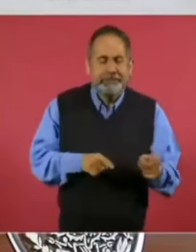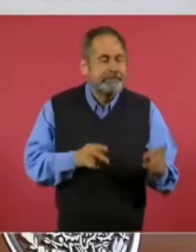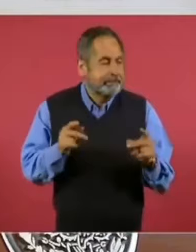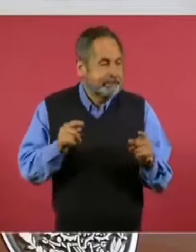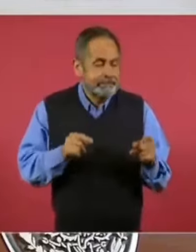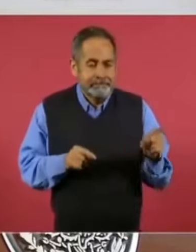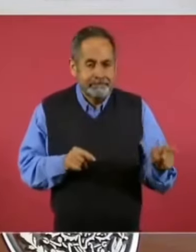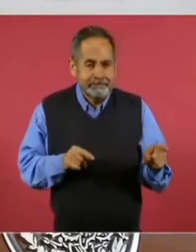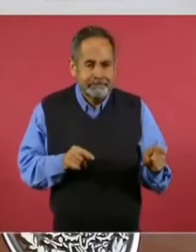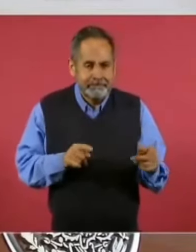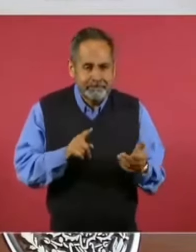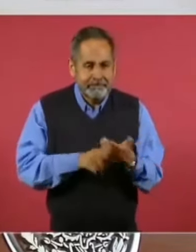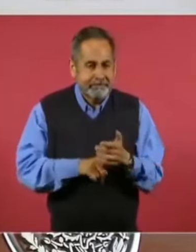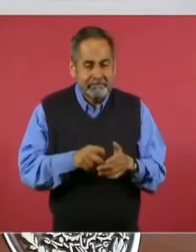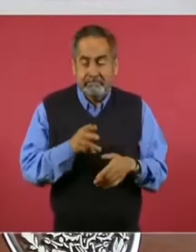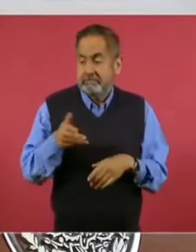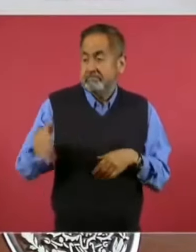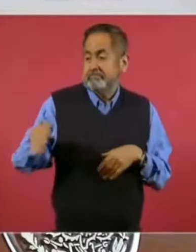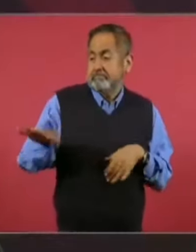elitista.